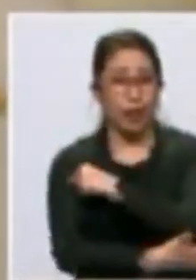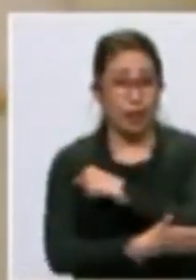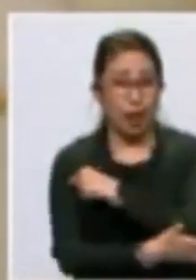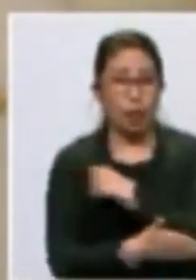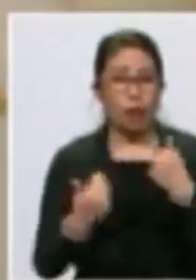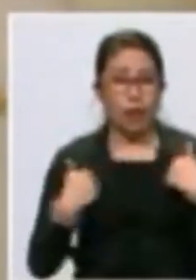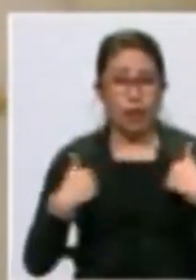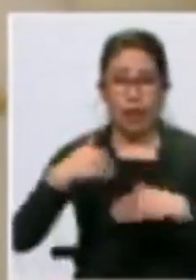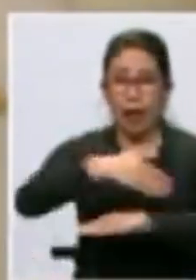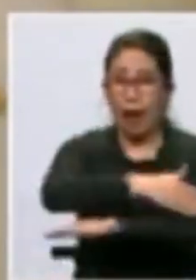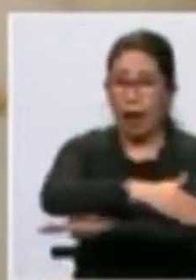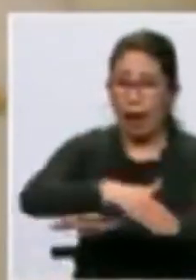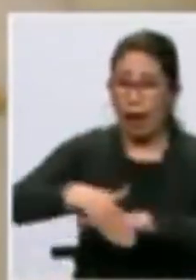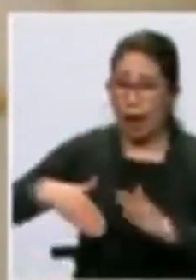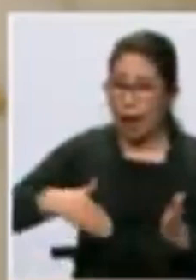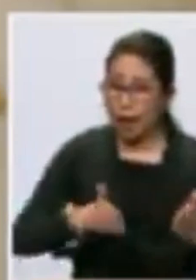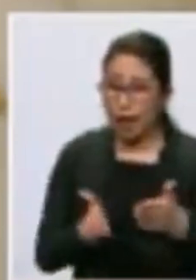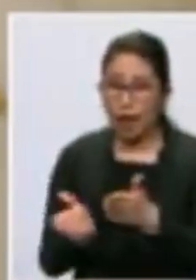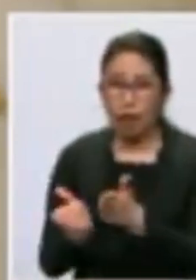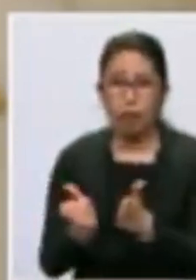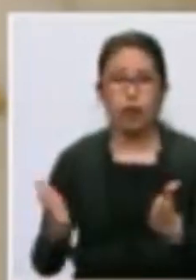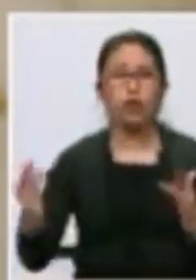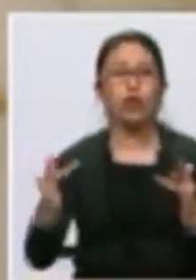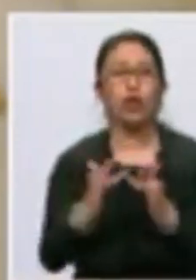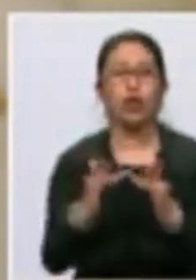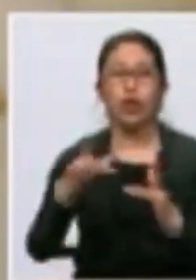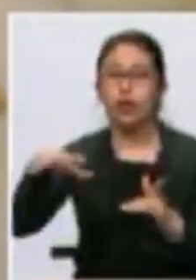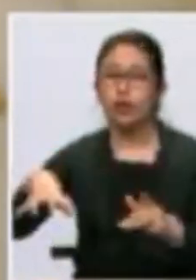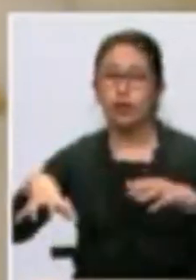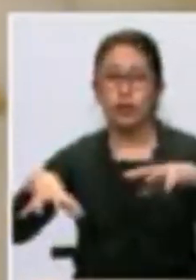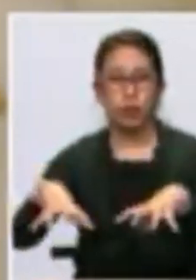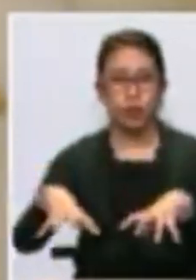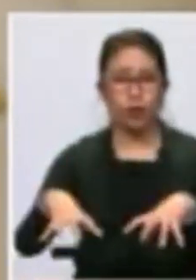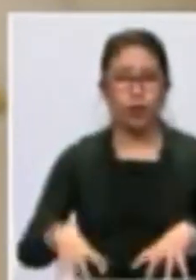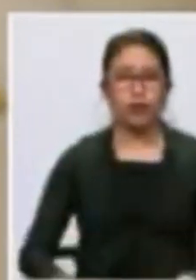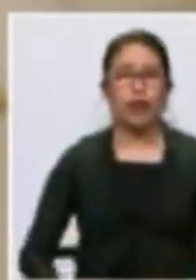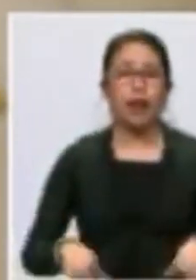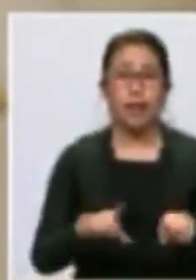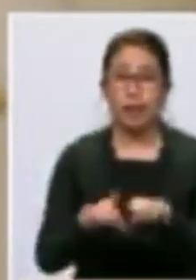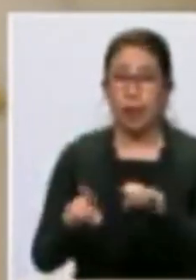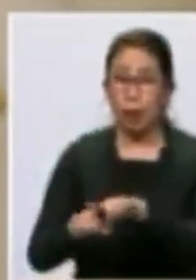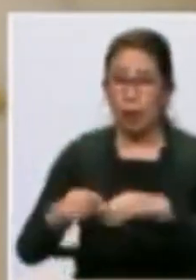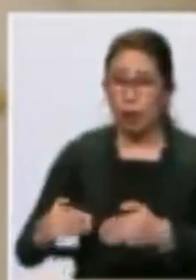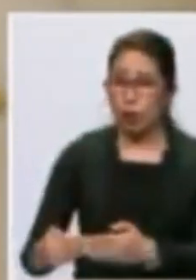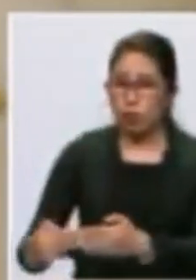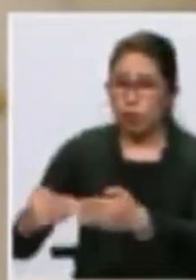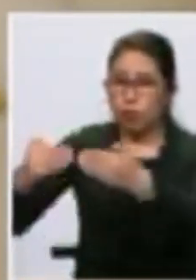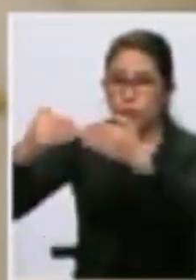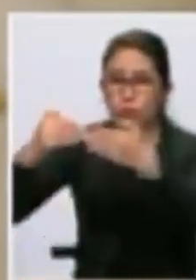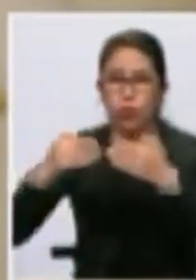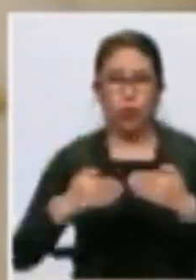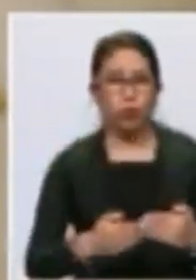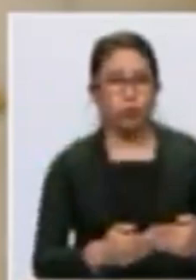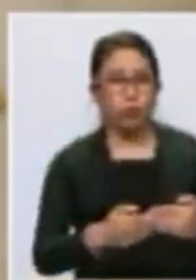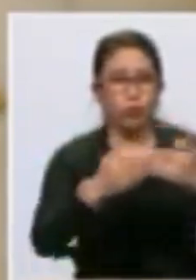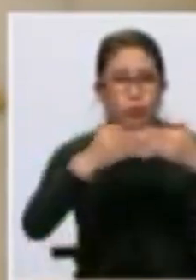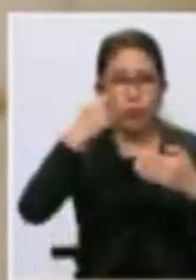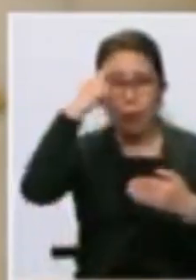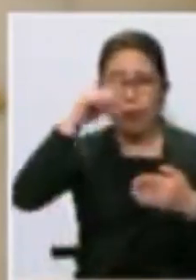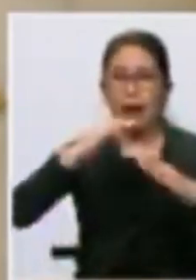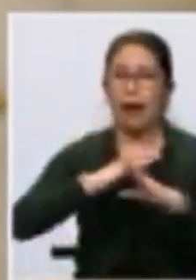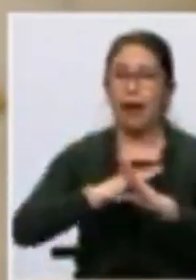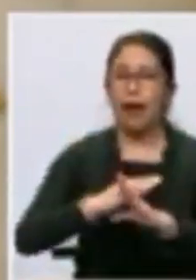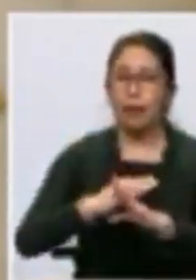caminos empedrados entre una población y otra. Haremos muros de contención para que no haya derrumbes y